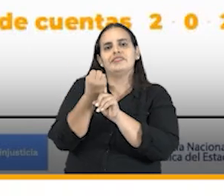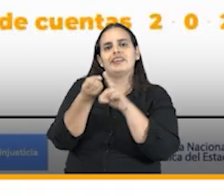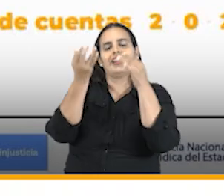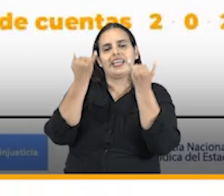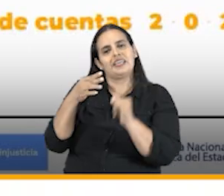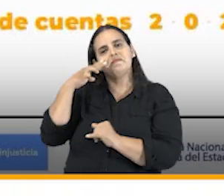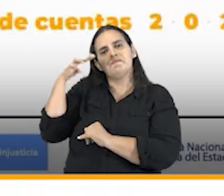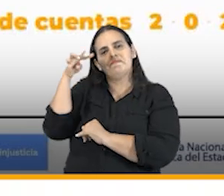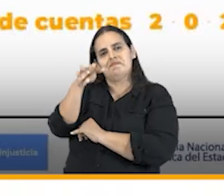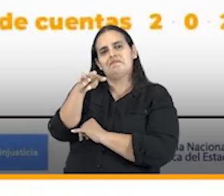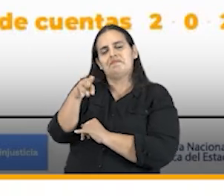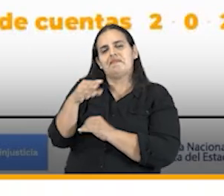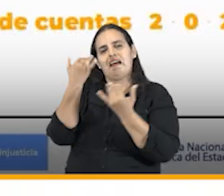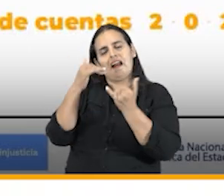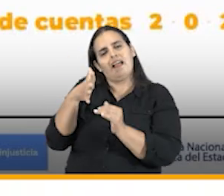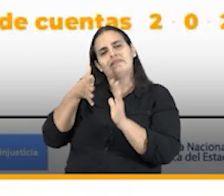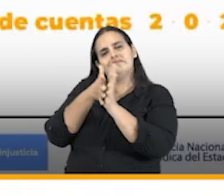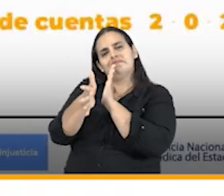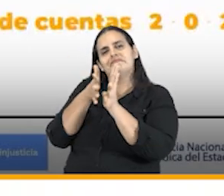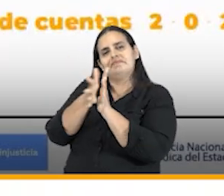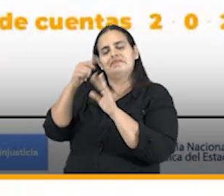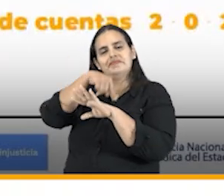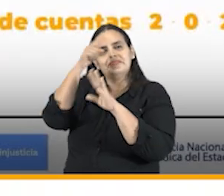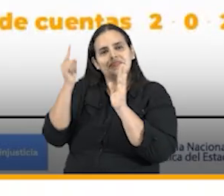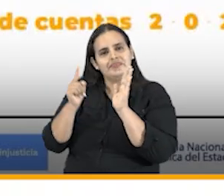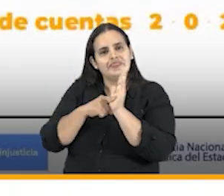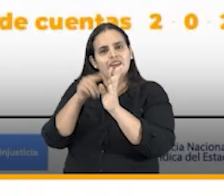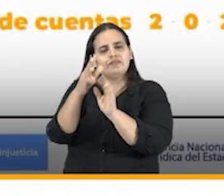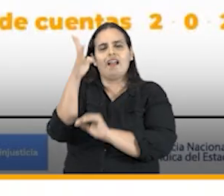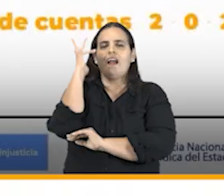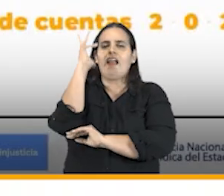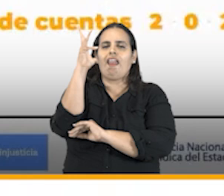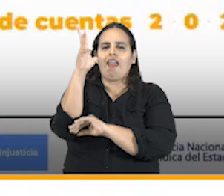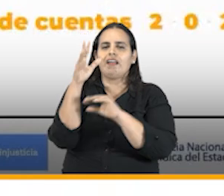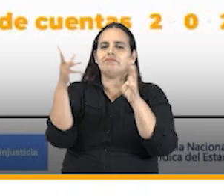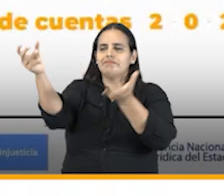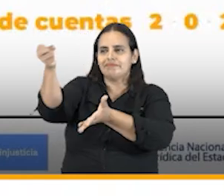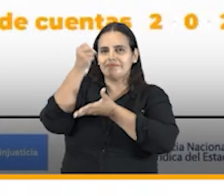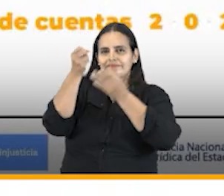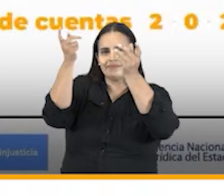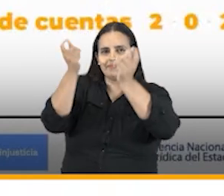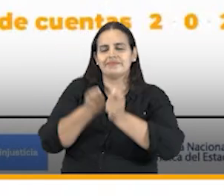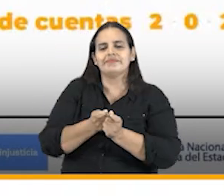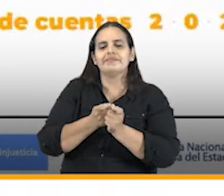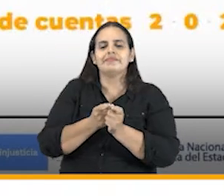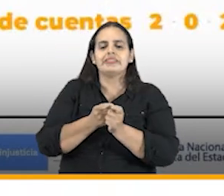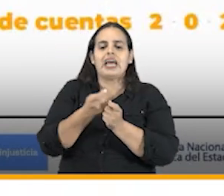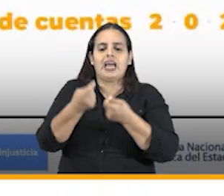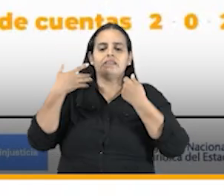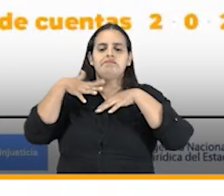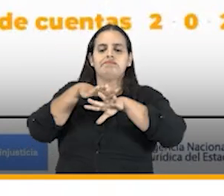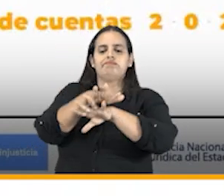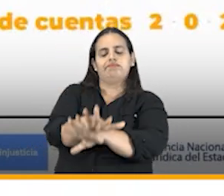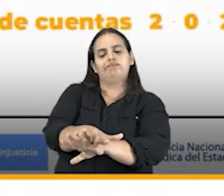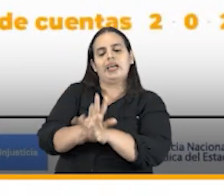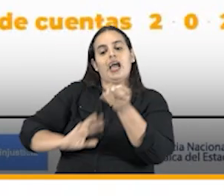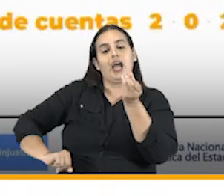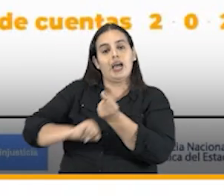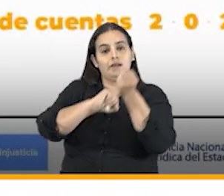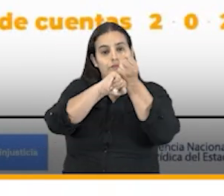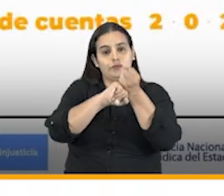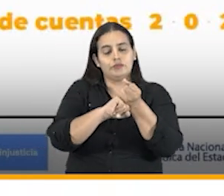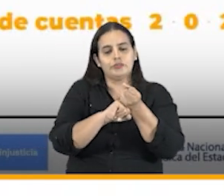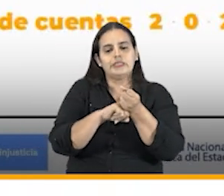viendo la transmisión de esta rendición de cuentas la gestión transversal y de apoyo de la agencia